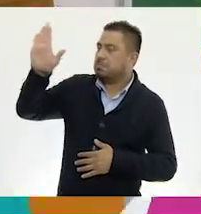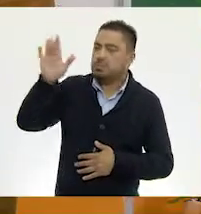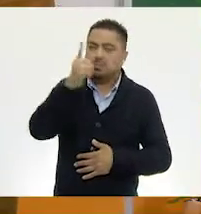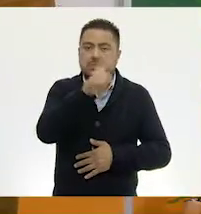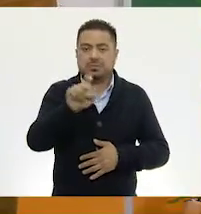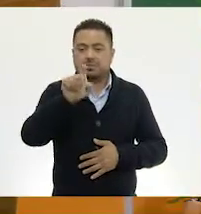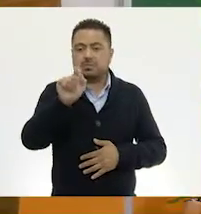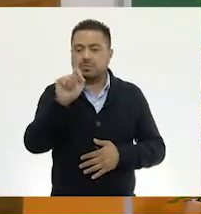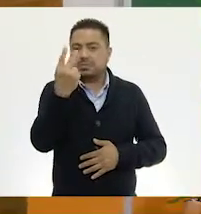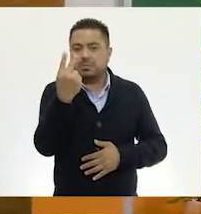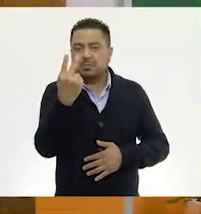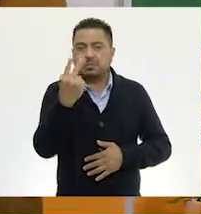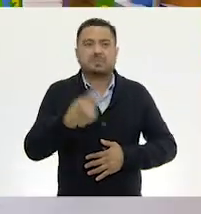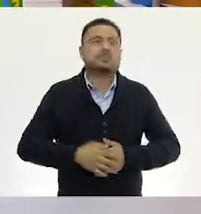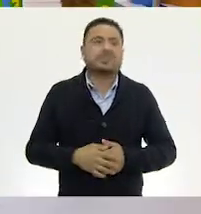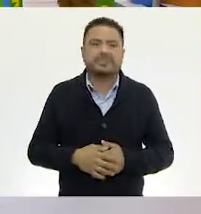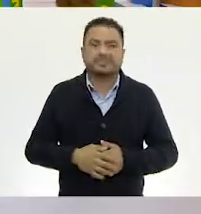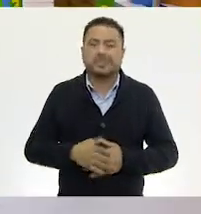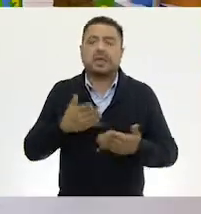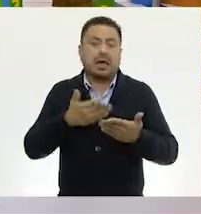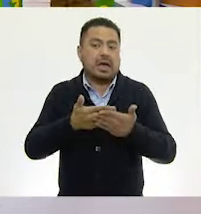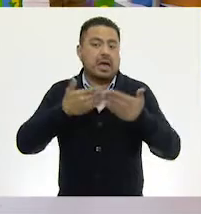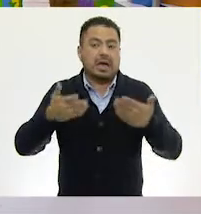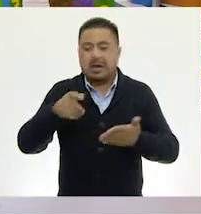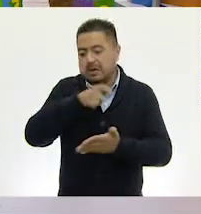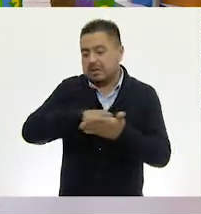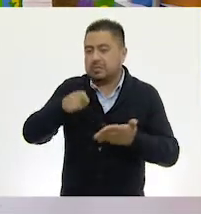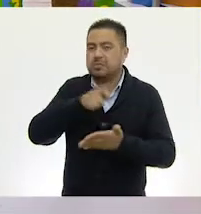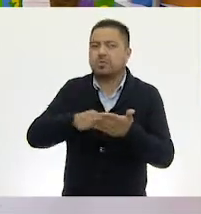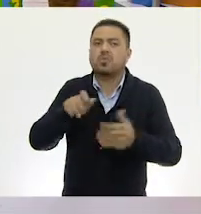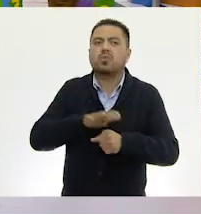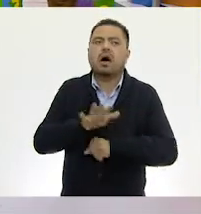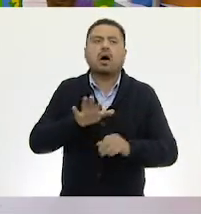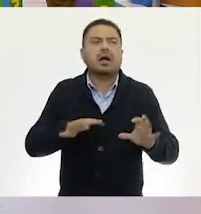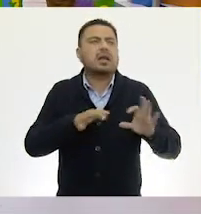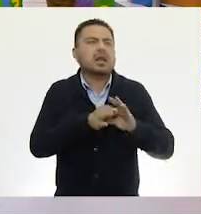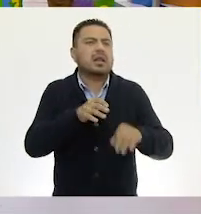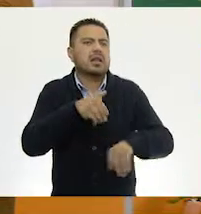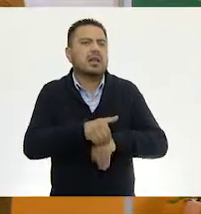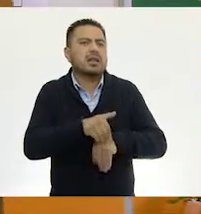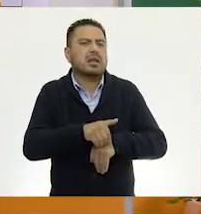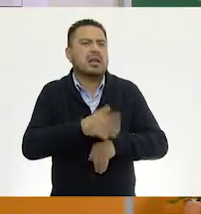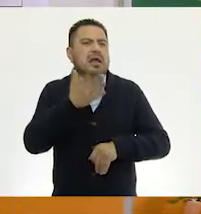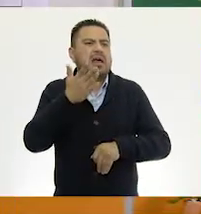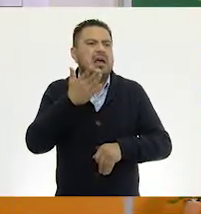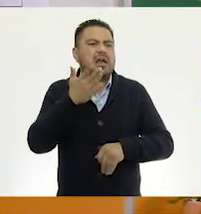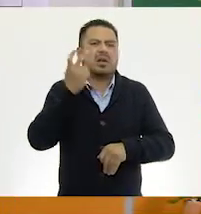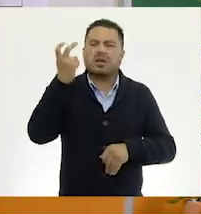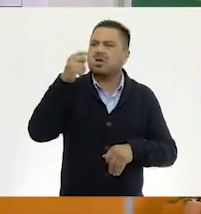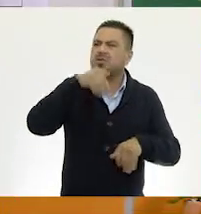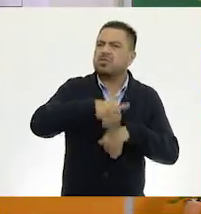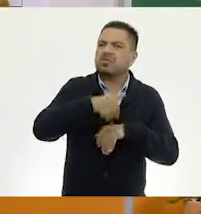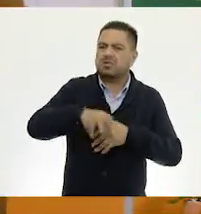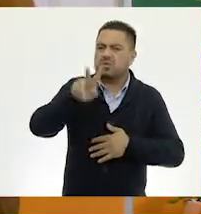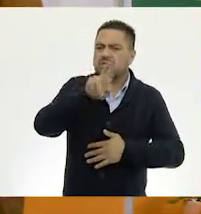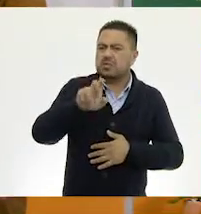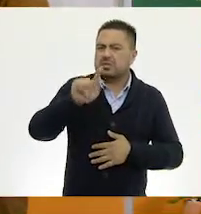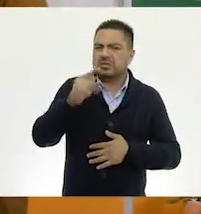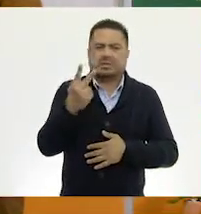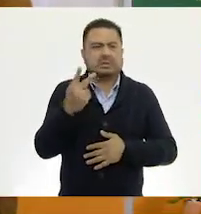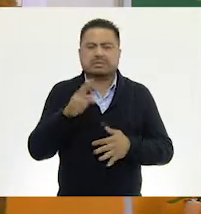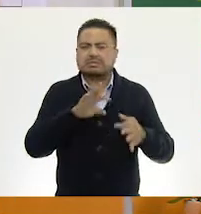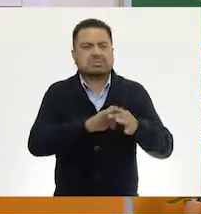122. 122. Pasamos a la escritura. Que está... ¡Ay! No, 273 no